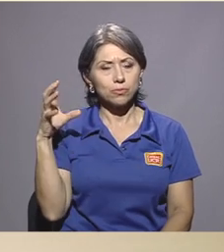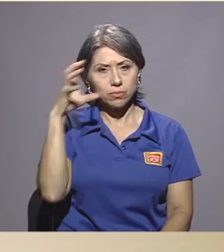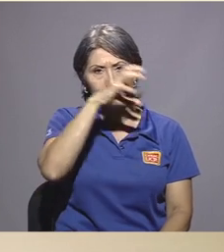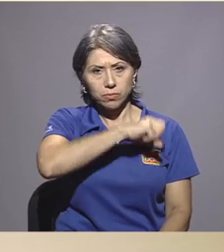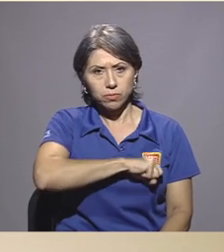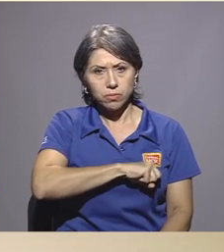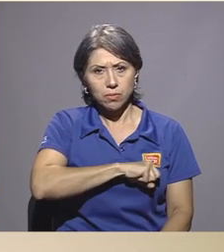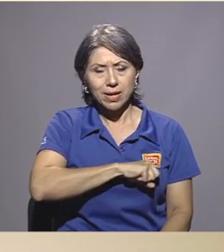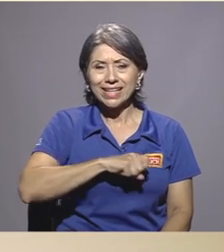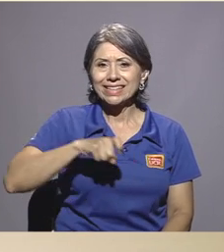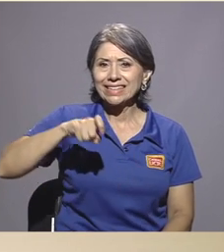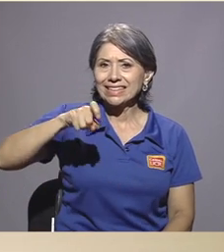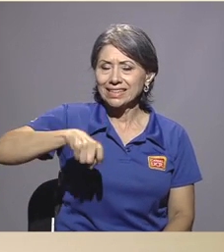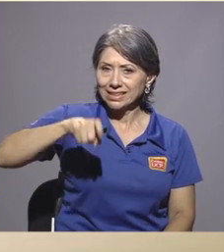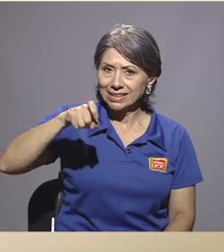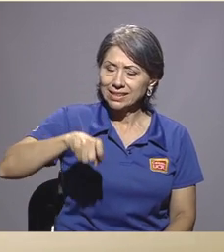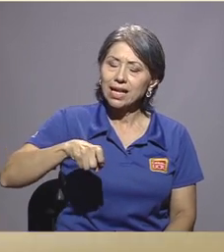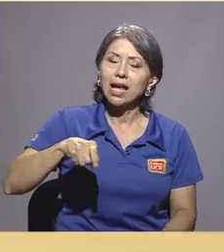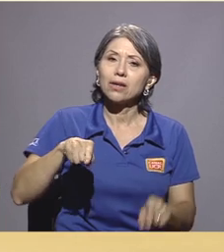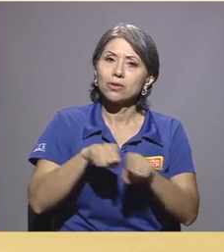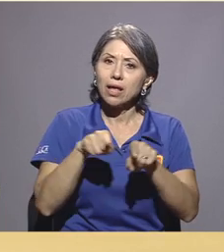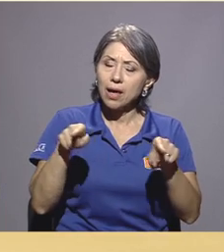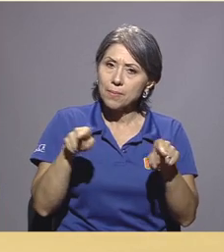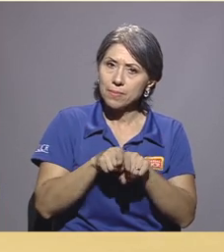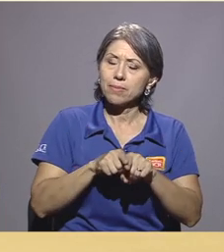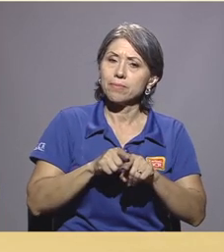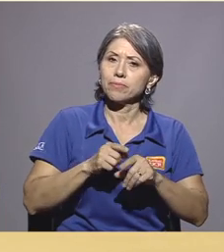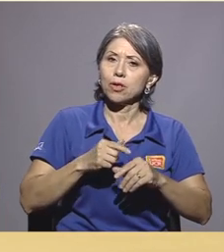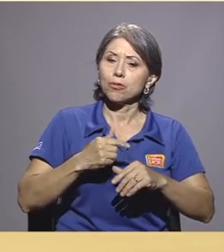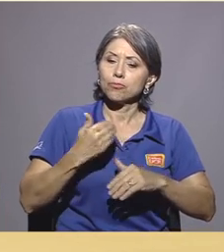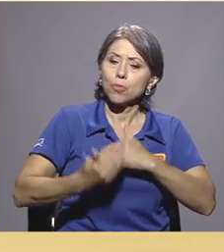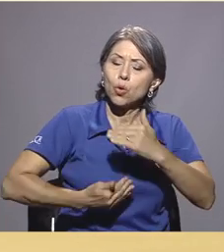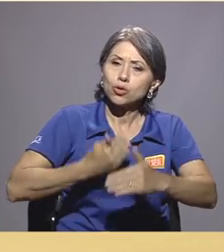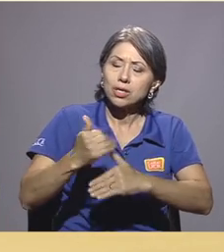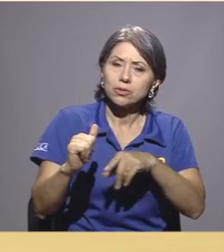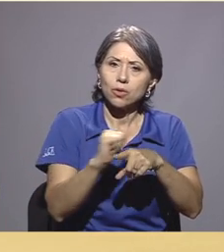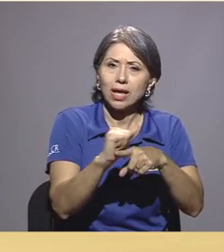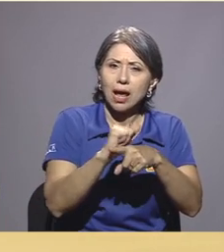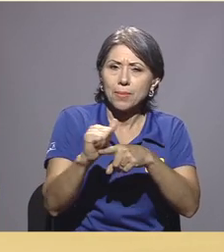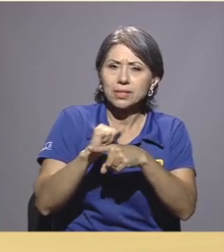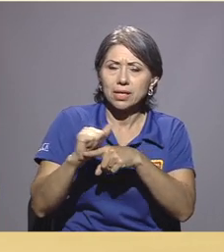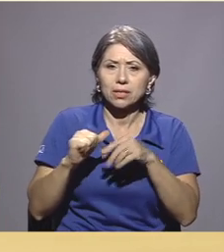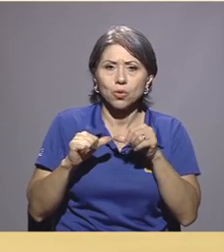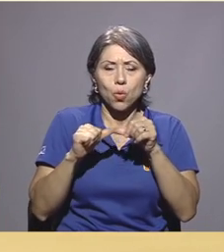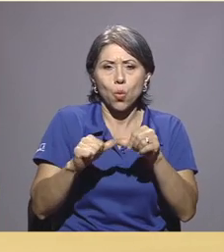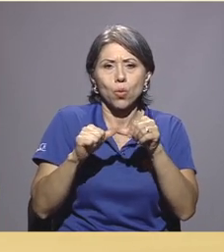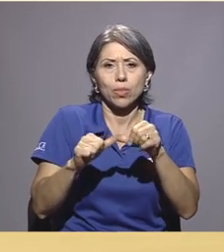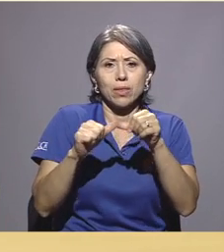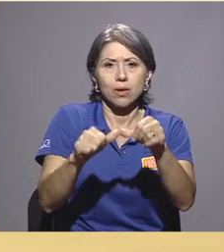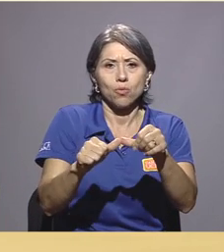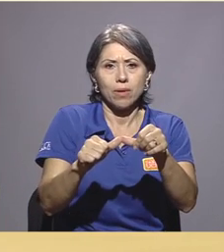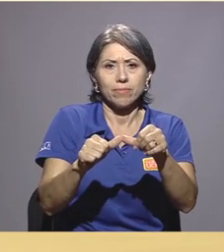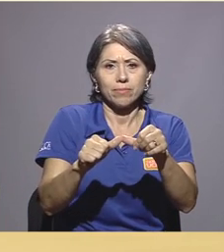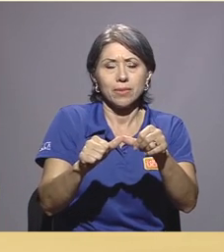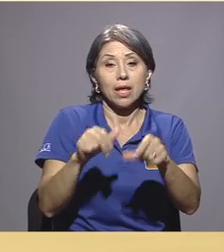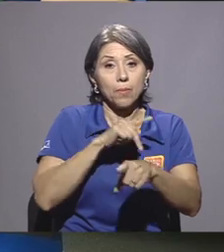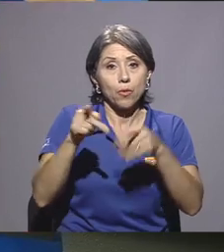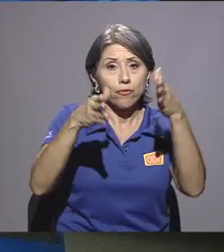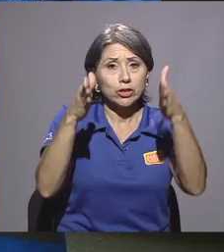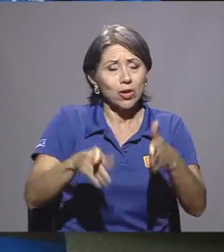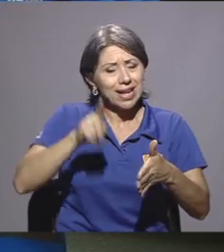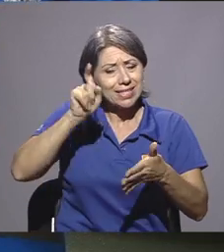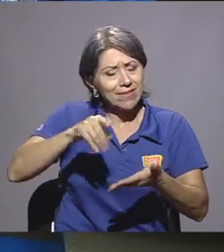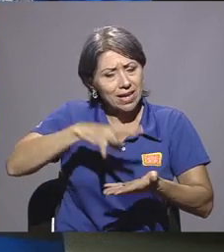que era necesario también invertir en el proceso de capacitación continua y formación permanente de los